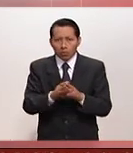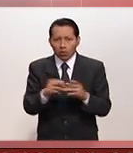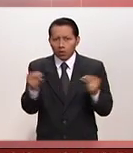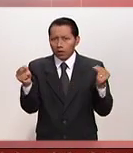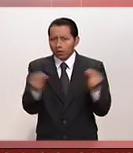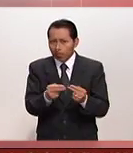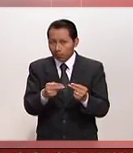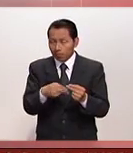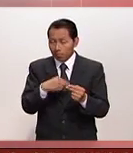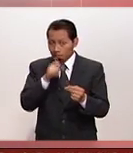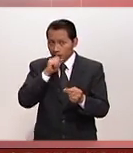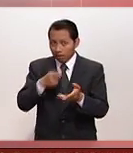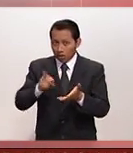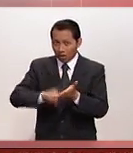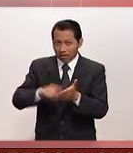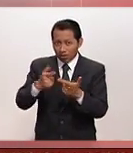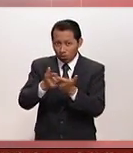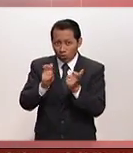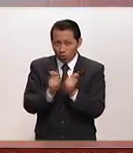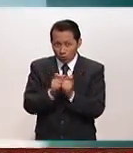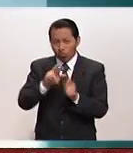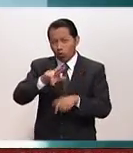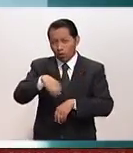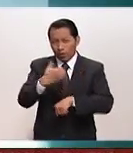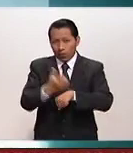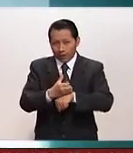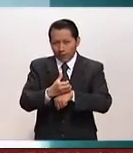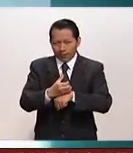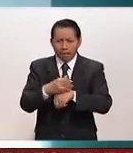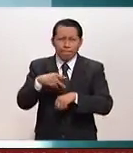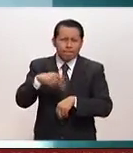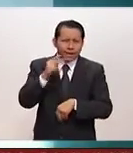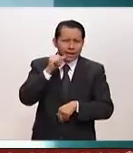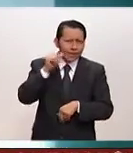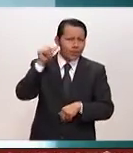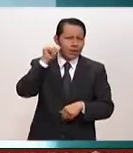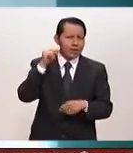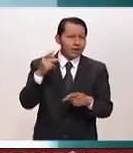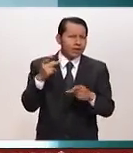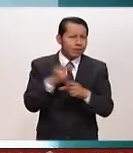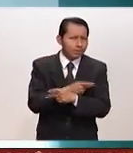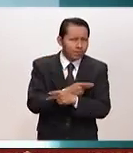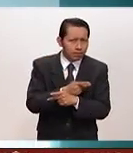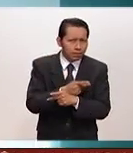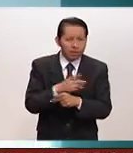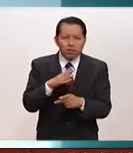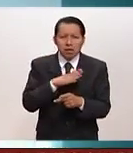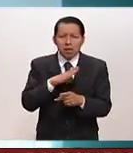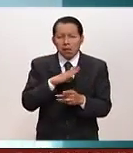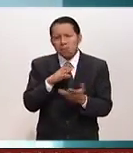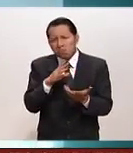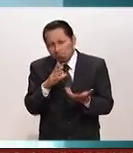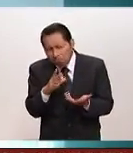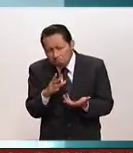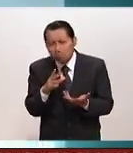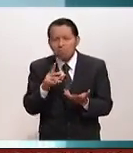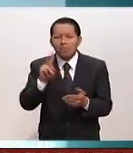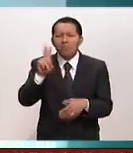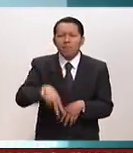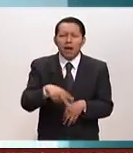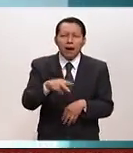efecto en el propio partido republicano. Sin embargo, el día de ayer, bueno, fueron minúsculas, hay que decirlo así,